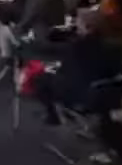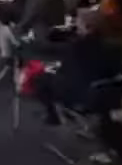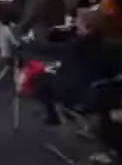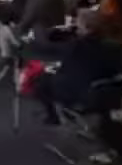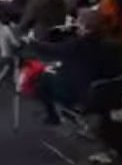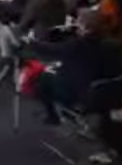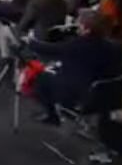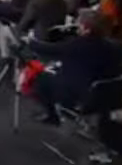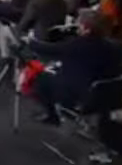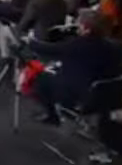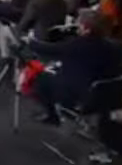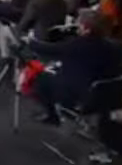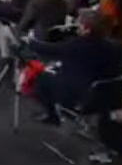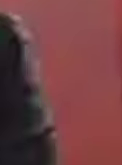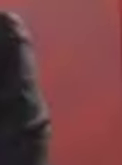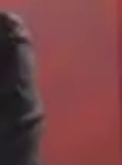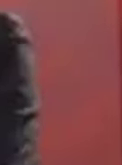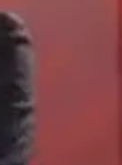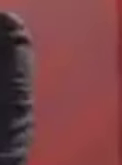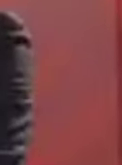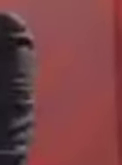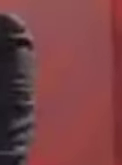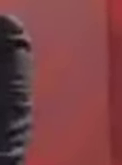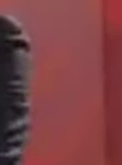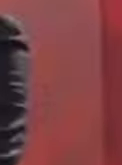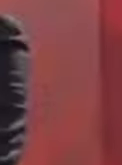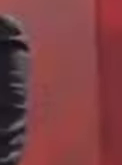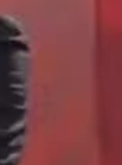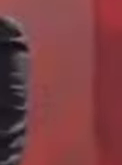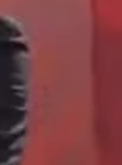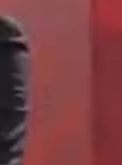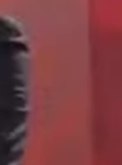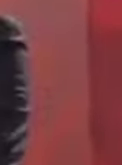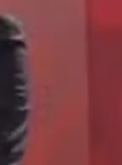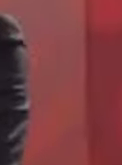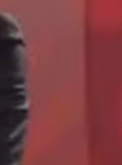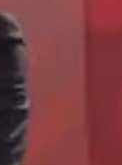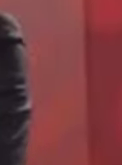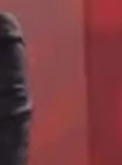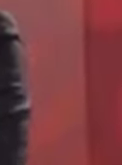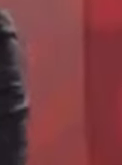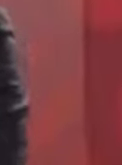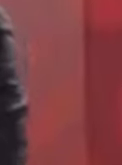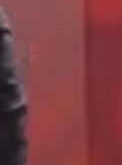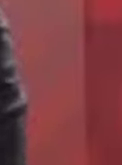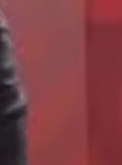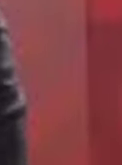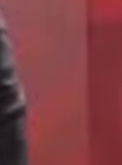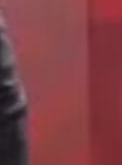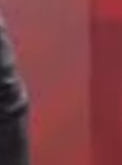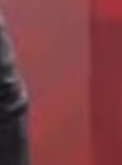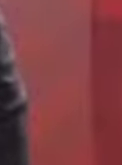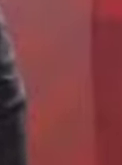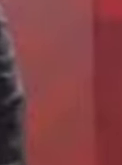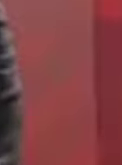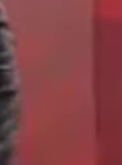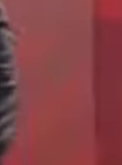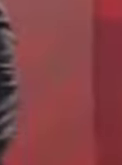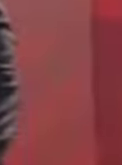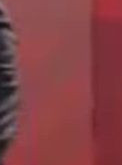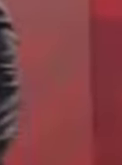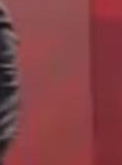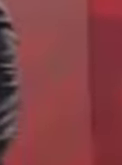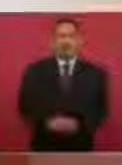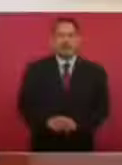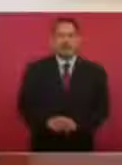que esto suceda. Ya hemos hablado de que no debe haber tapados ni mujeres ni hombres,